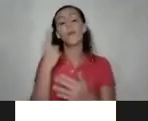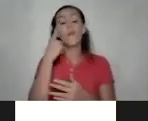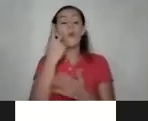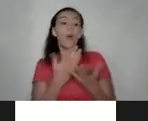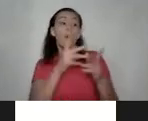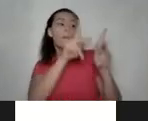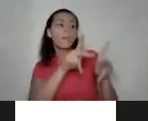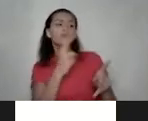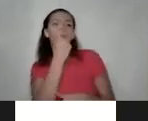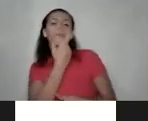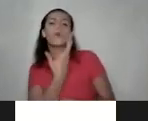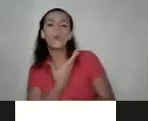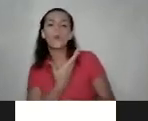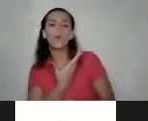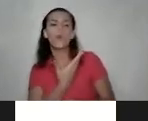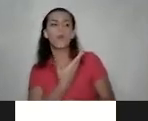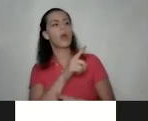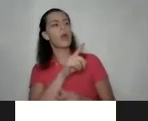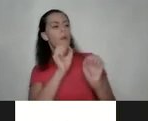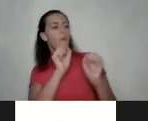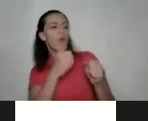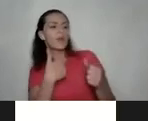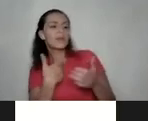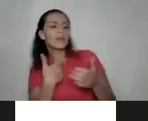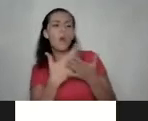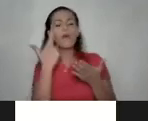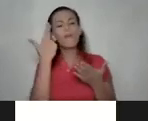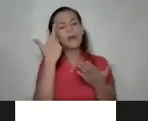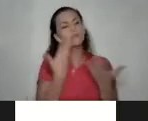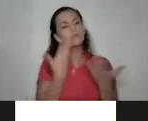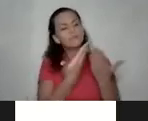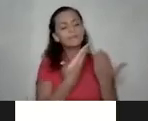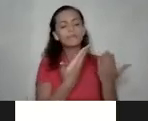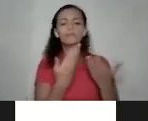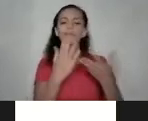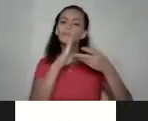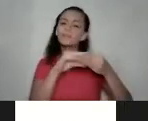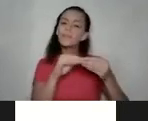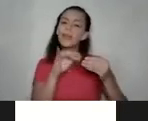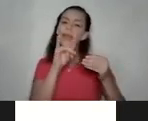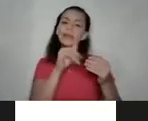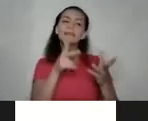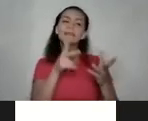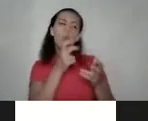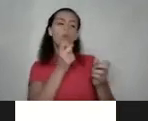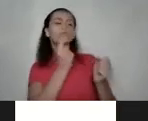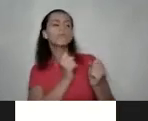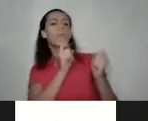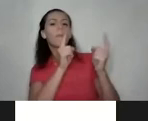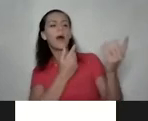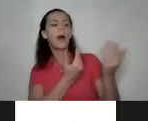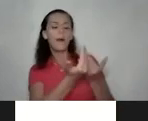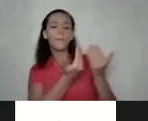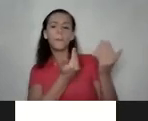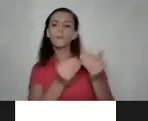pregunte si pudiéramos tener algo de razón entonces es mucho desde esta escucha empática verdad podemos aplicar el escuchar cuáles